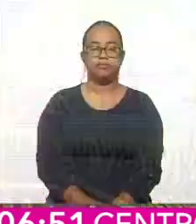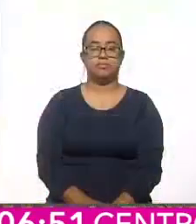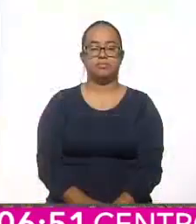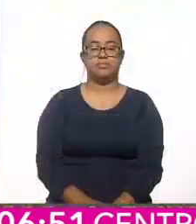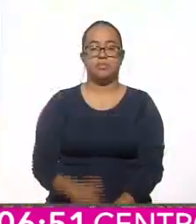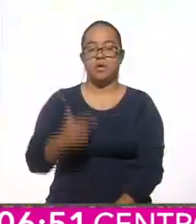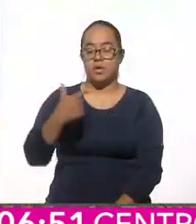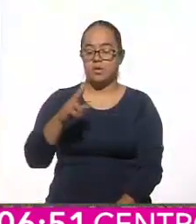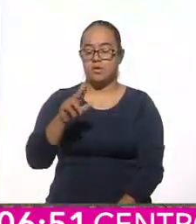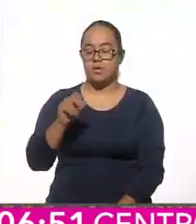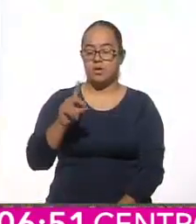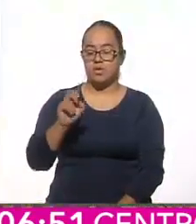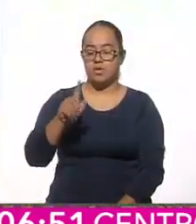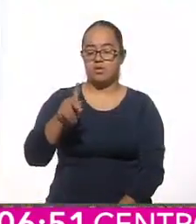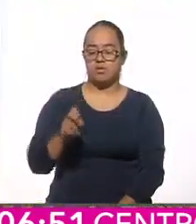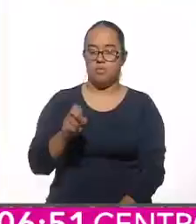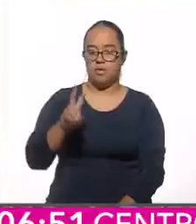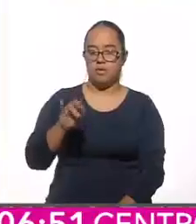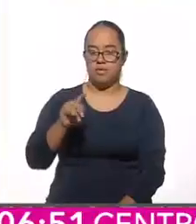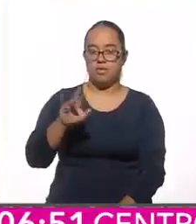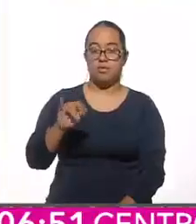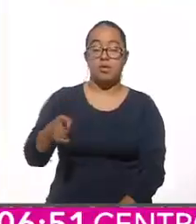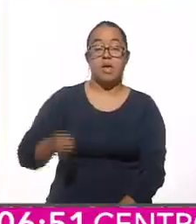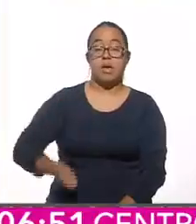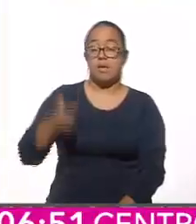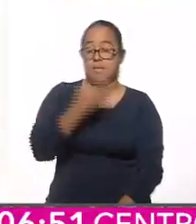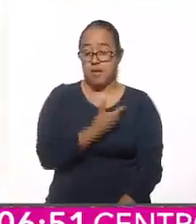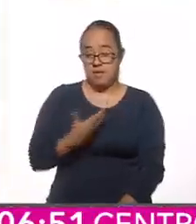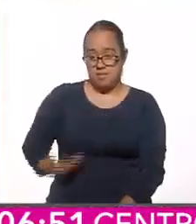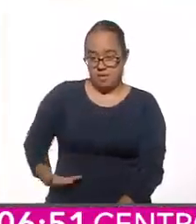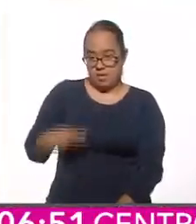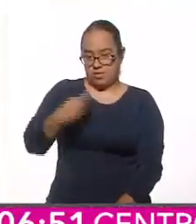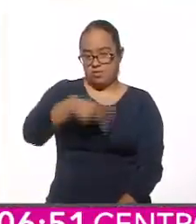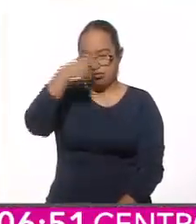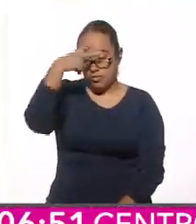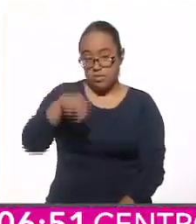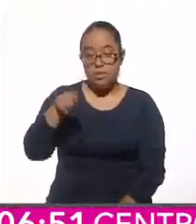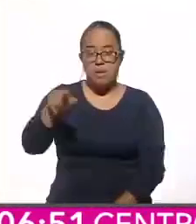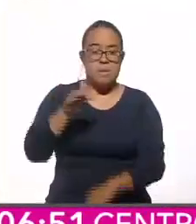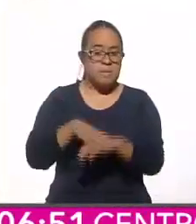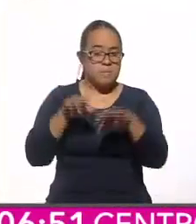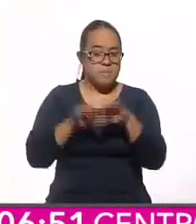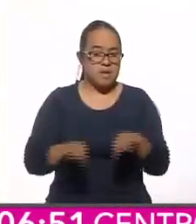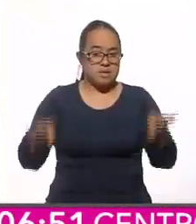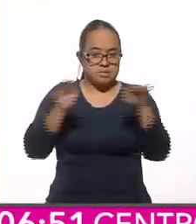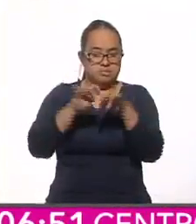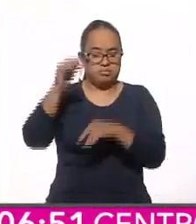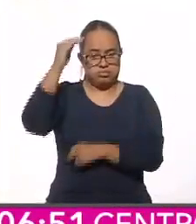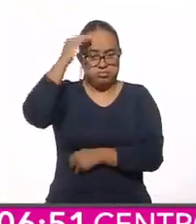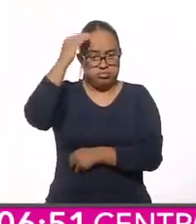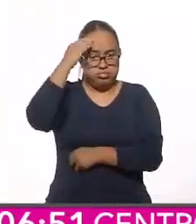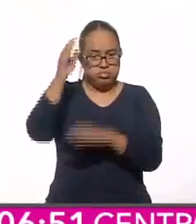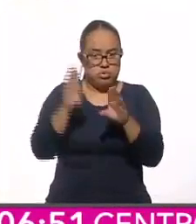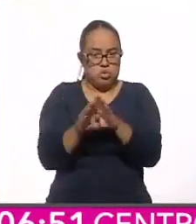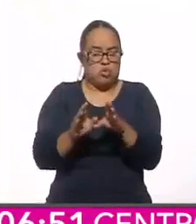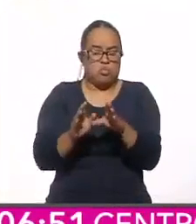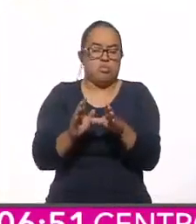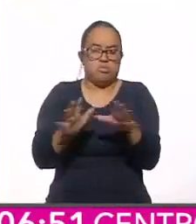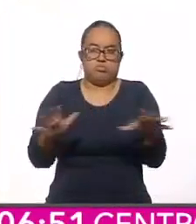Guadalupe Victoria, el primer presidente de México, uno de los más importantes líderes insurgentes,